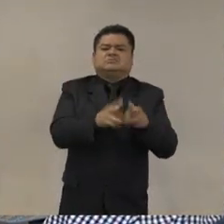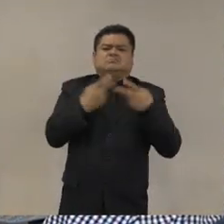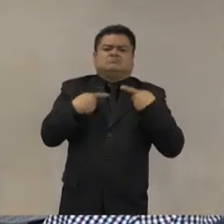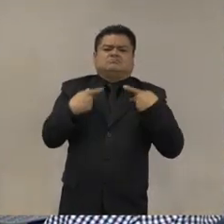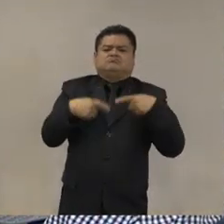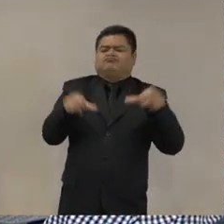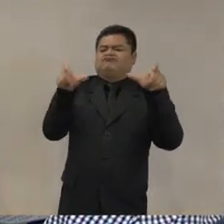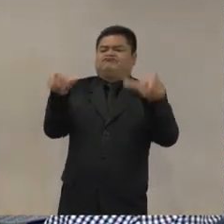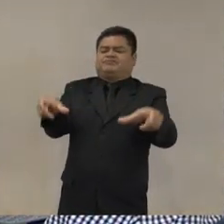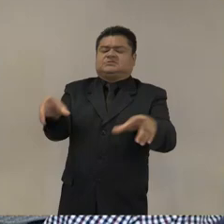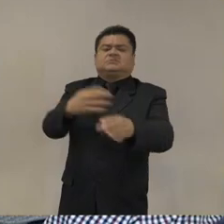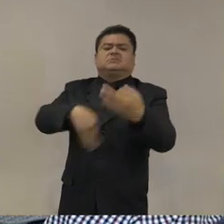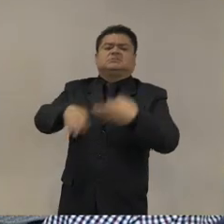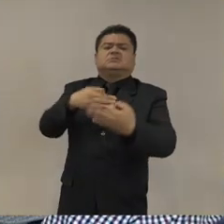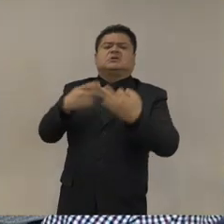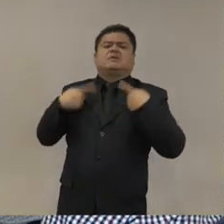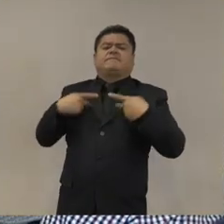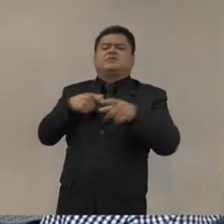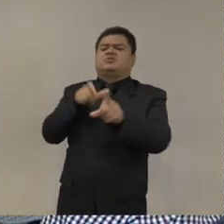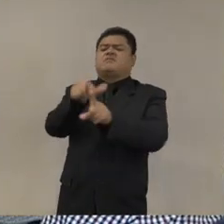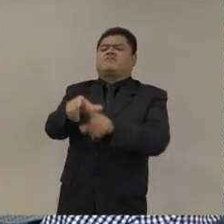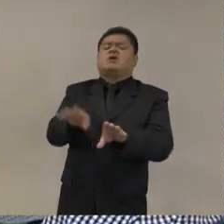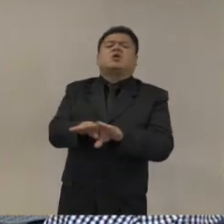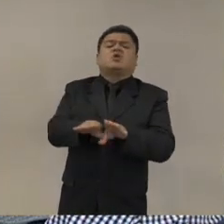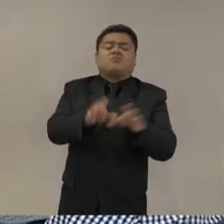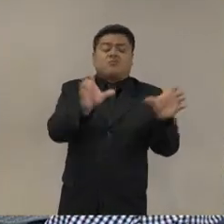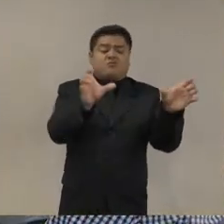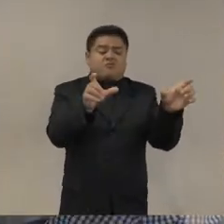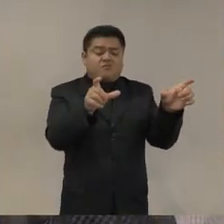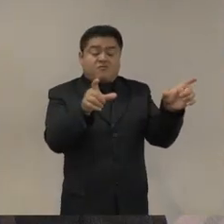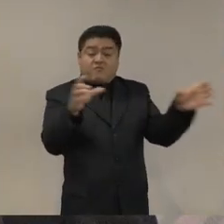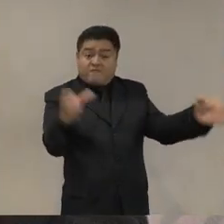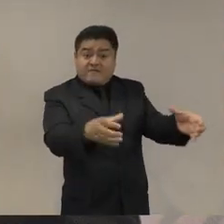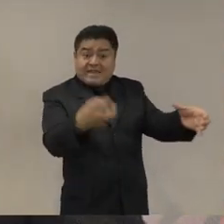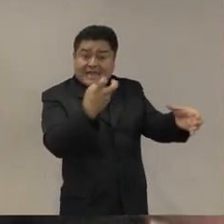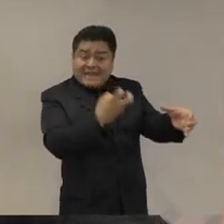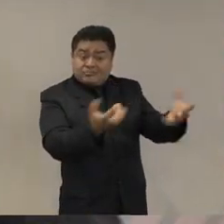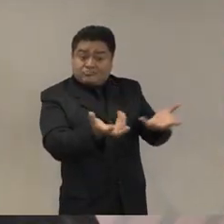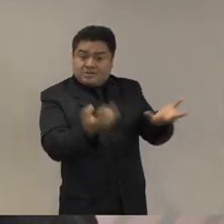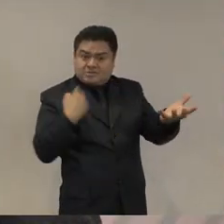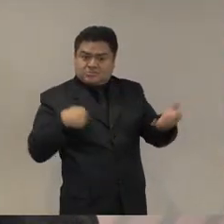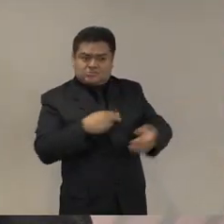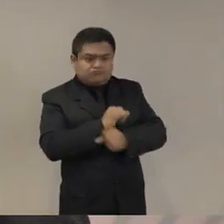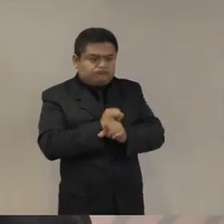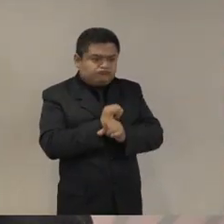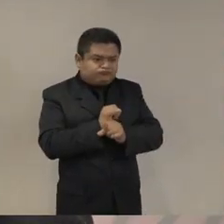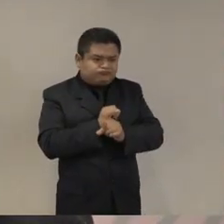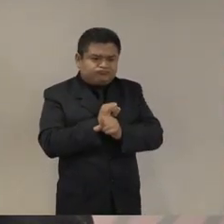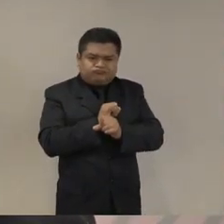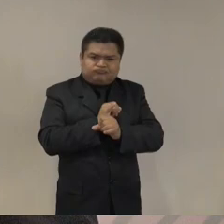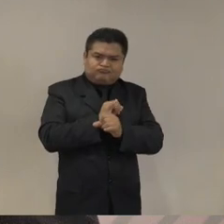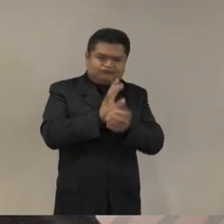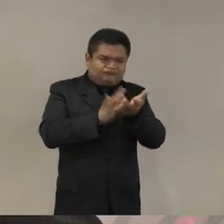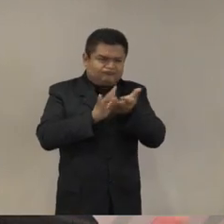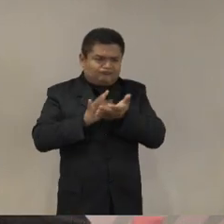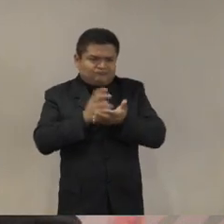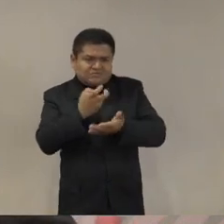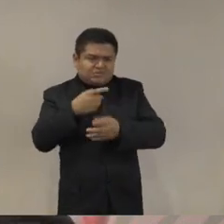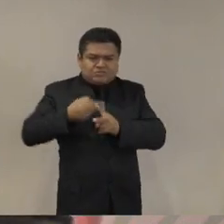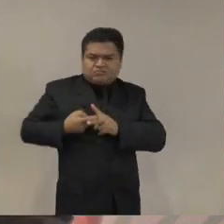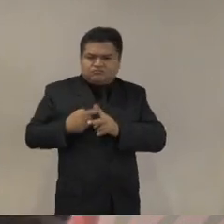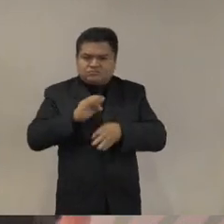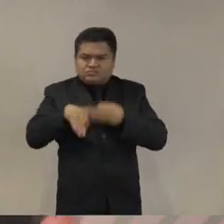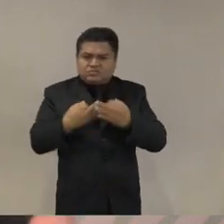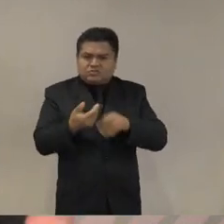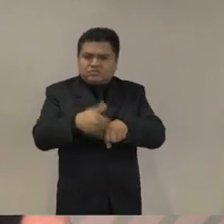pública ese es el lado de la evidencia vamos a seguir construyendo evidencia estamos